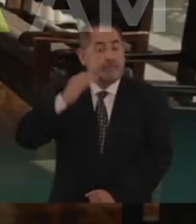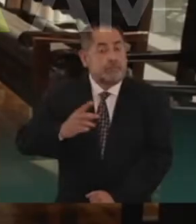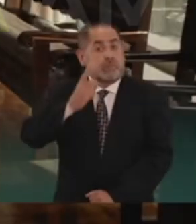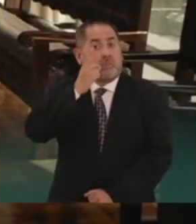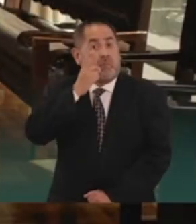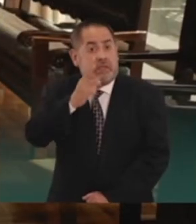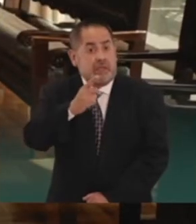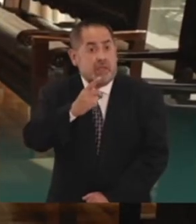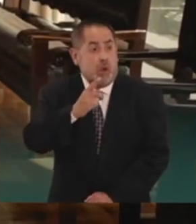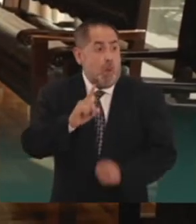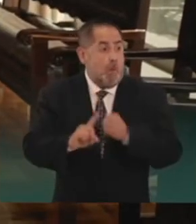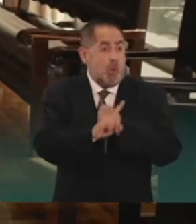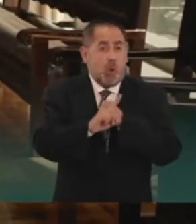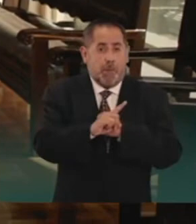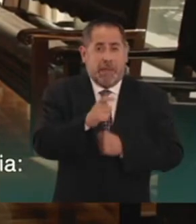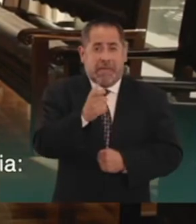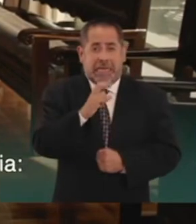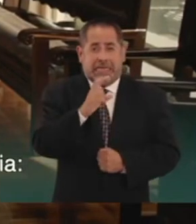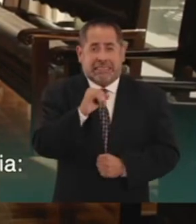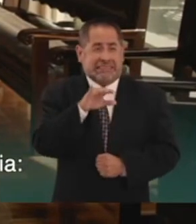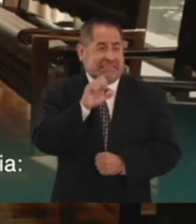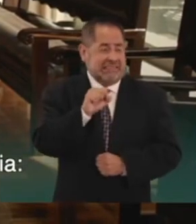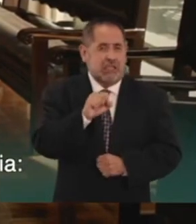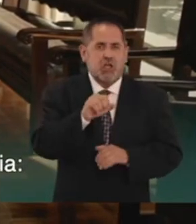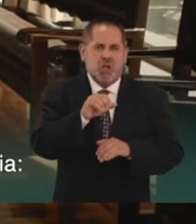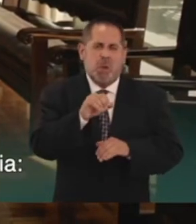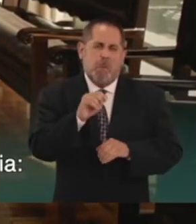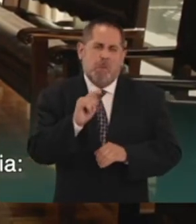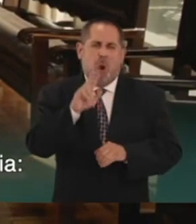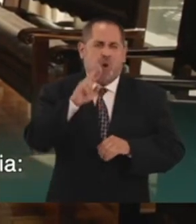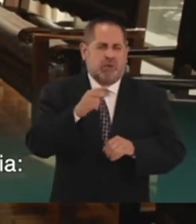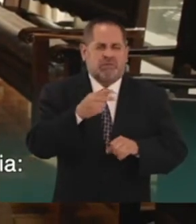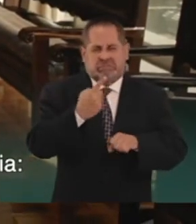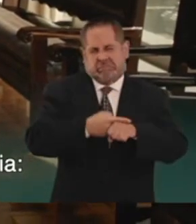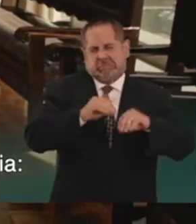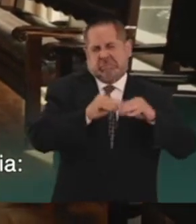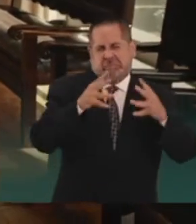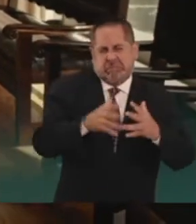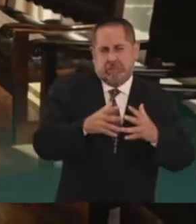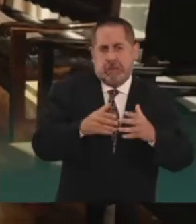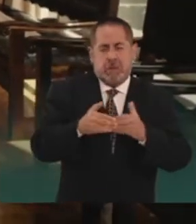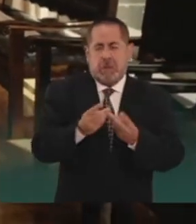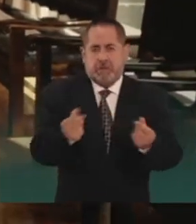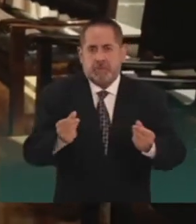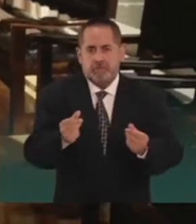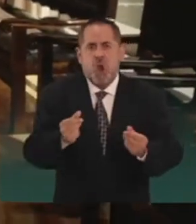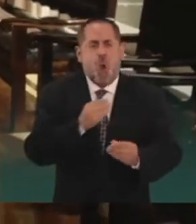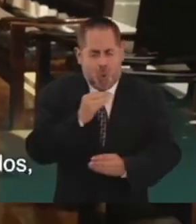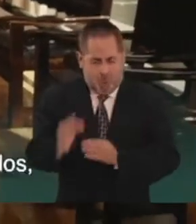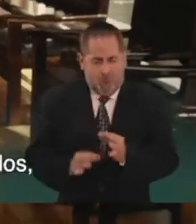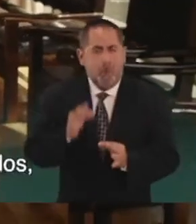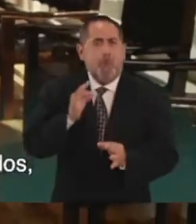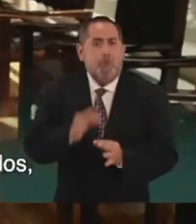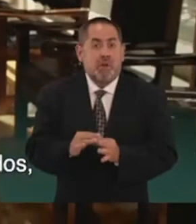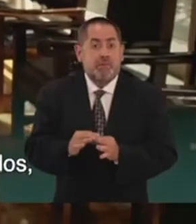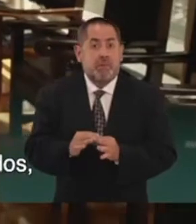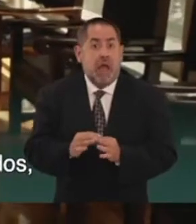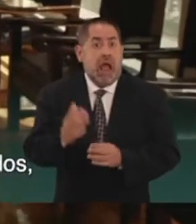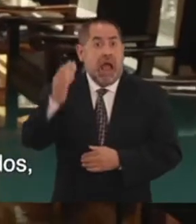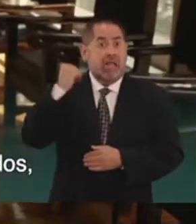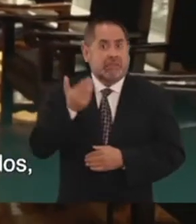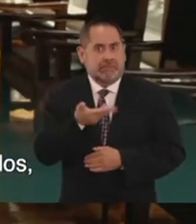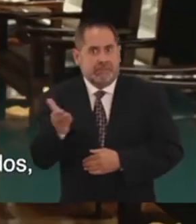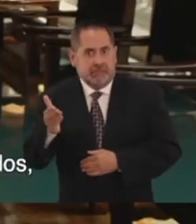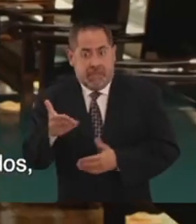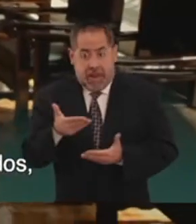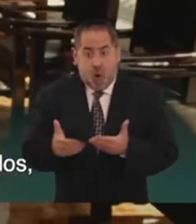Dijimos que íbamos a salir pronto de la crisis económica originada por la pandemia. Cumplimos. Ya se recuperaron el 80